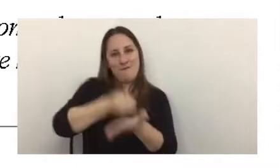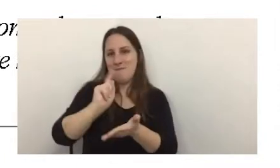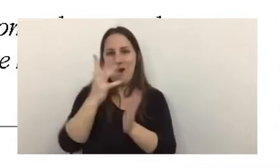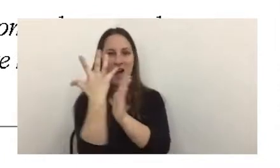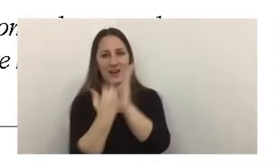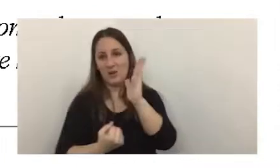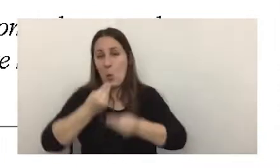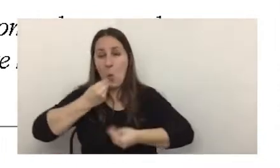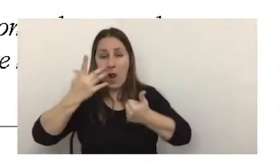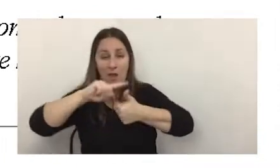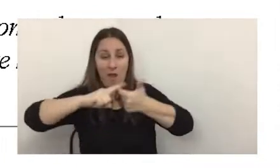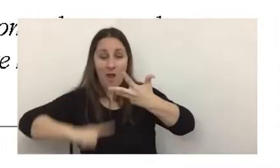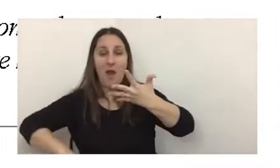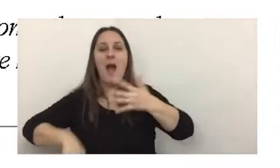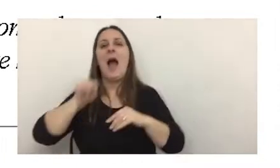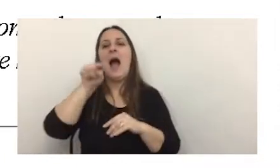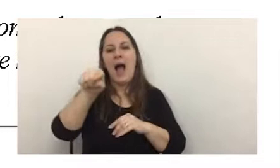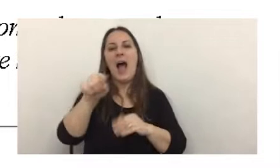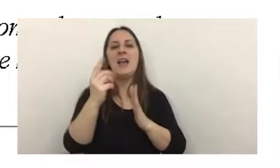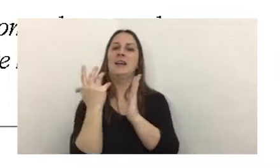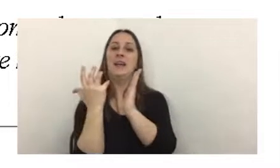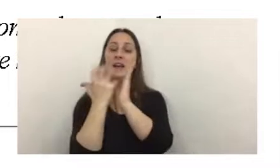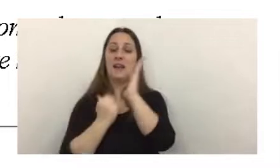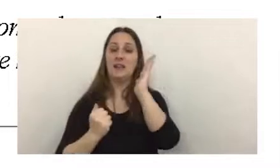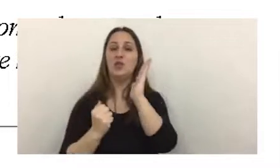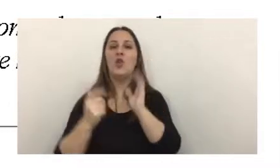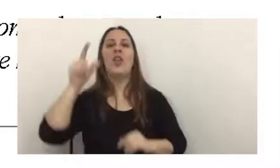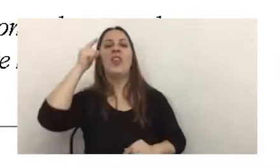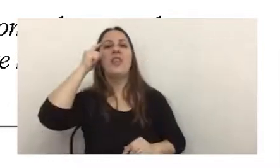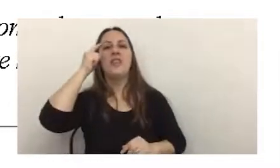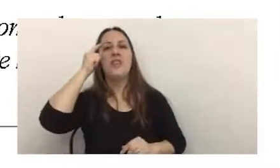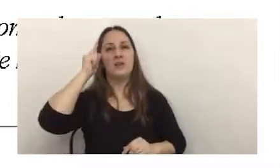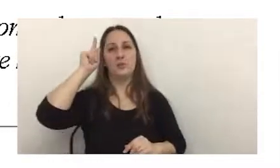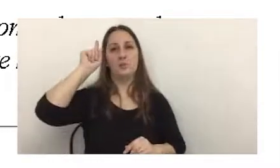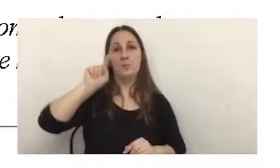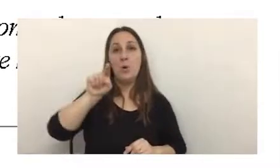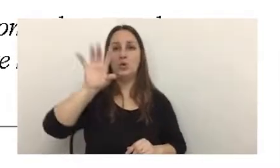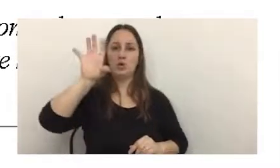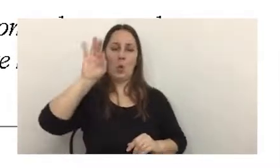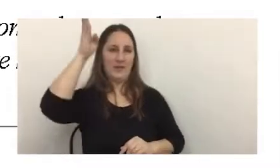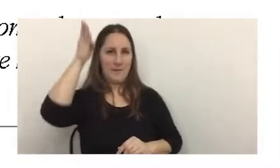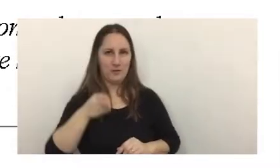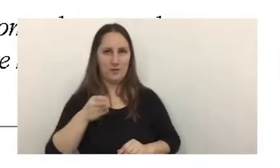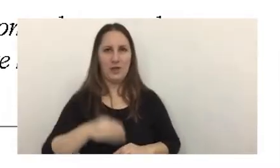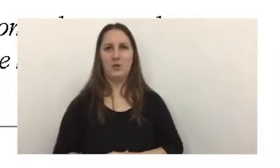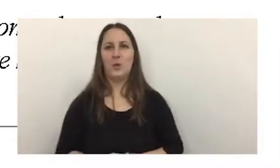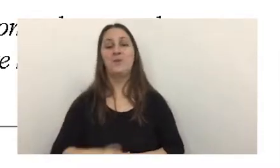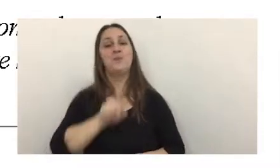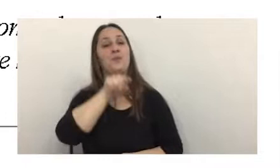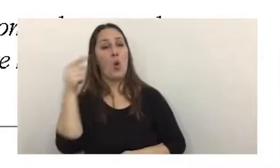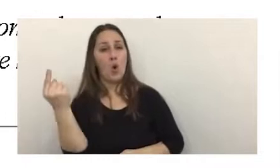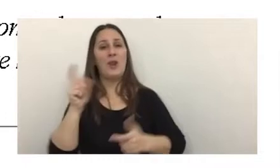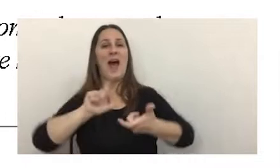de cualquier índole, se va a hacer una retención del 10.50%. Otra